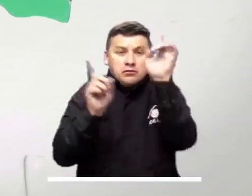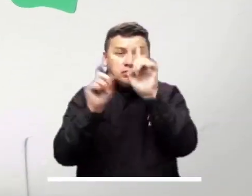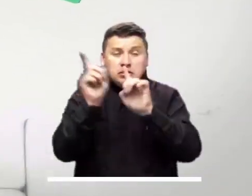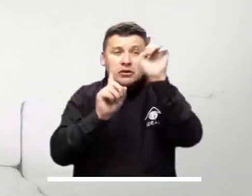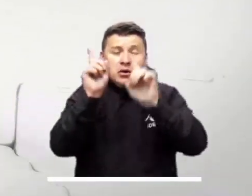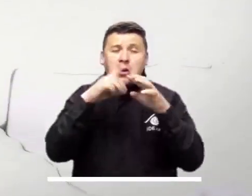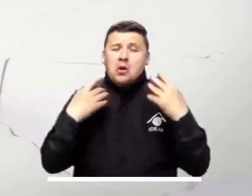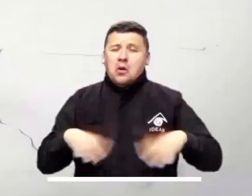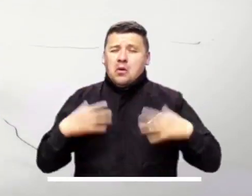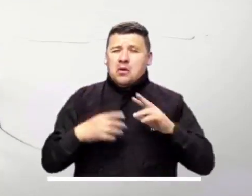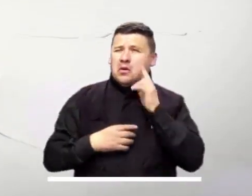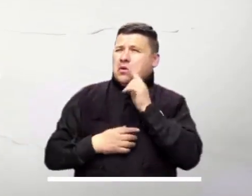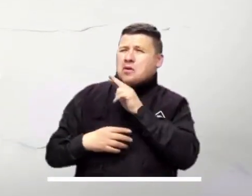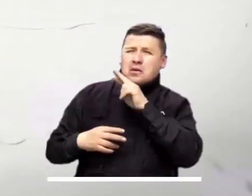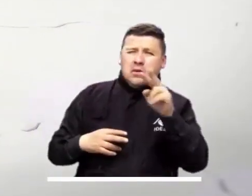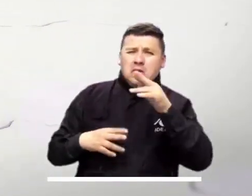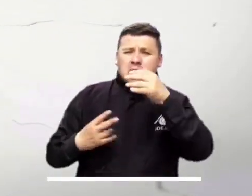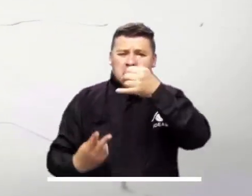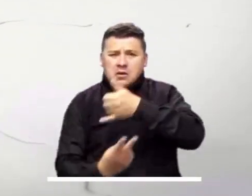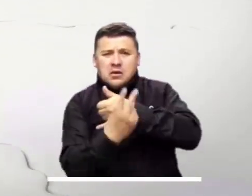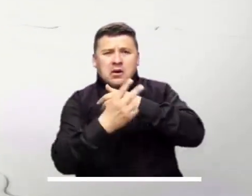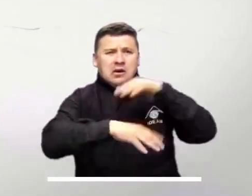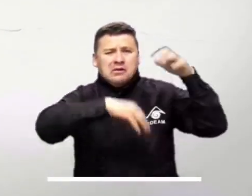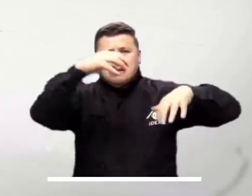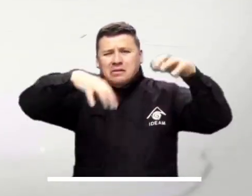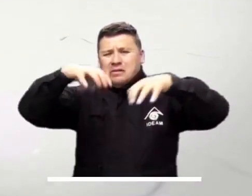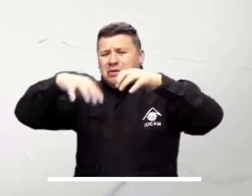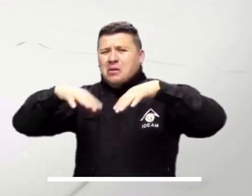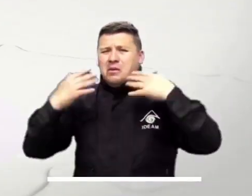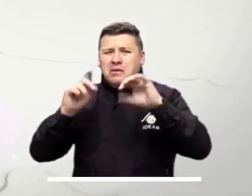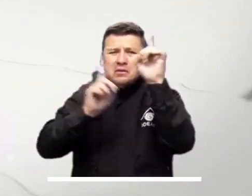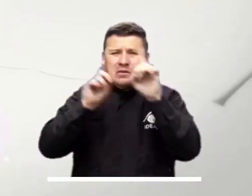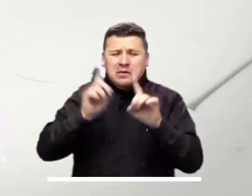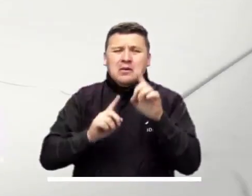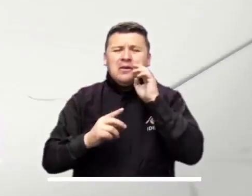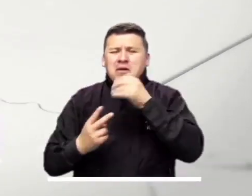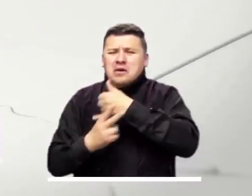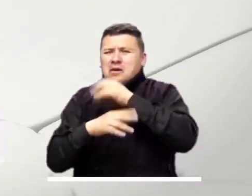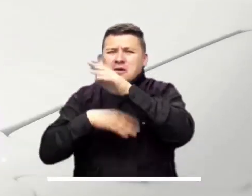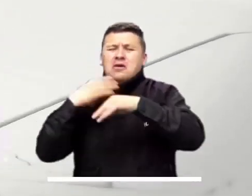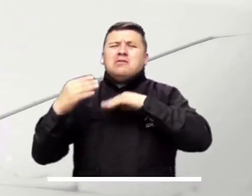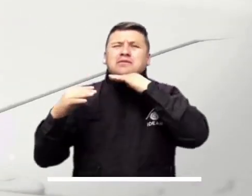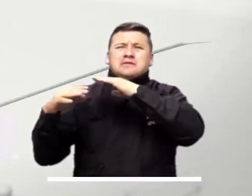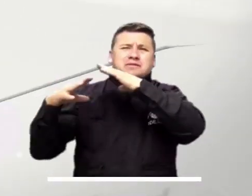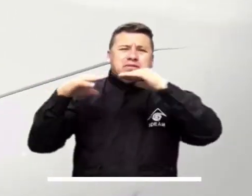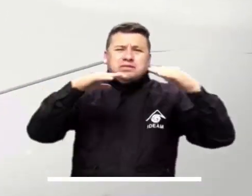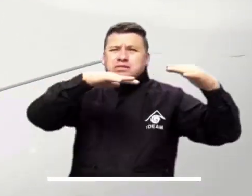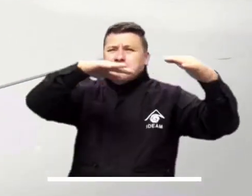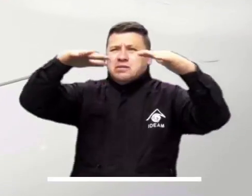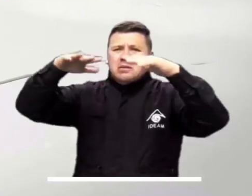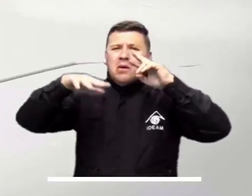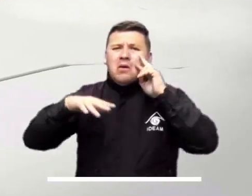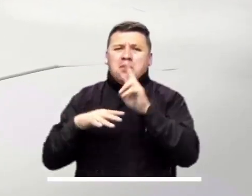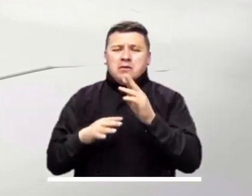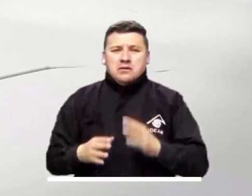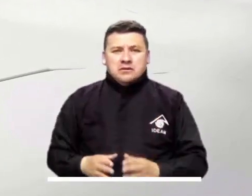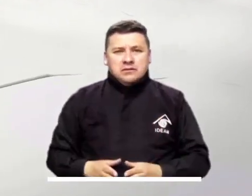Posibles tormentas eléctricas se prevén a lo largo de la región andina por acumulación de nubes en amplios sectores de la región.